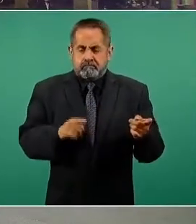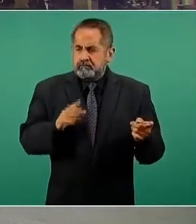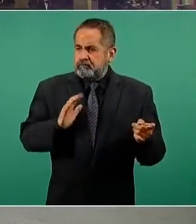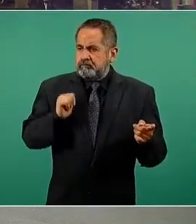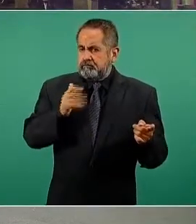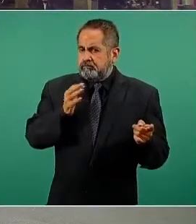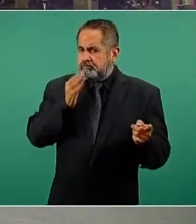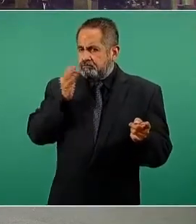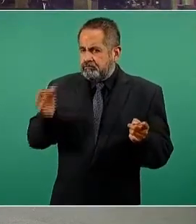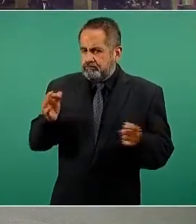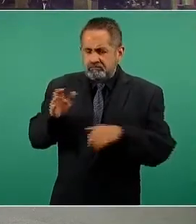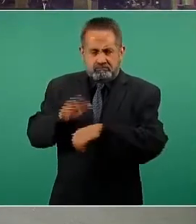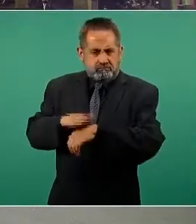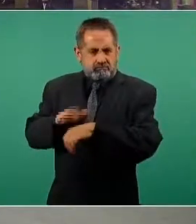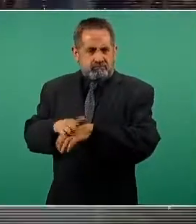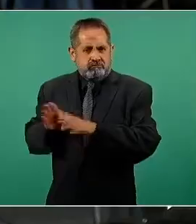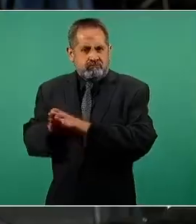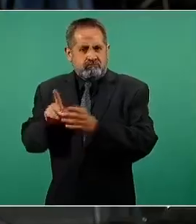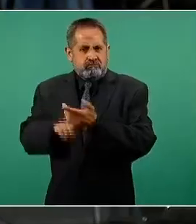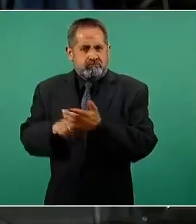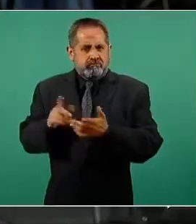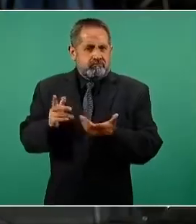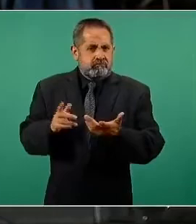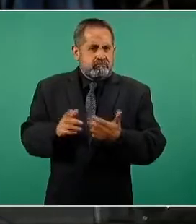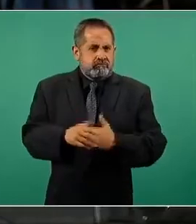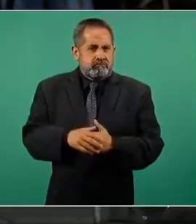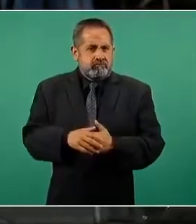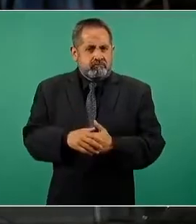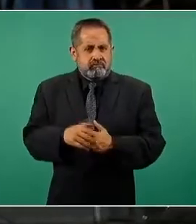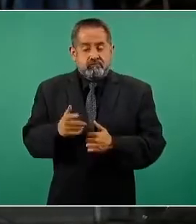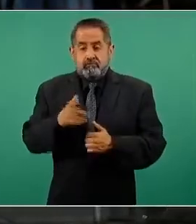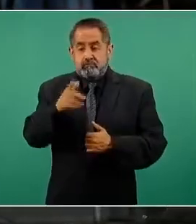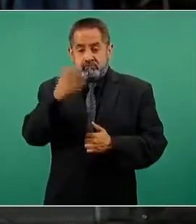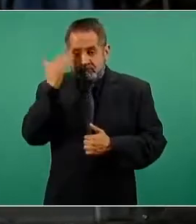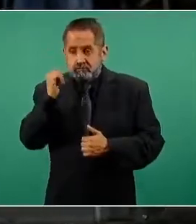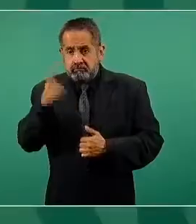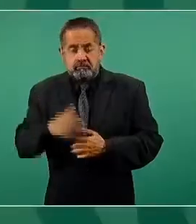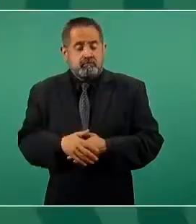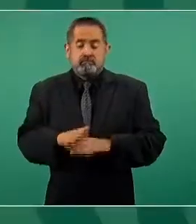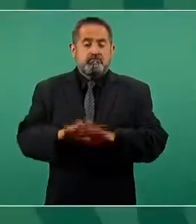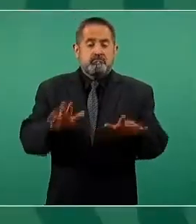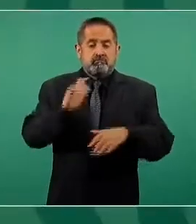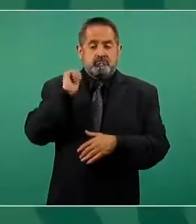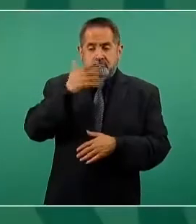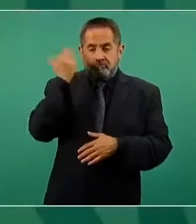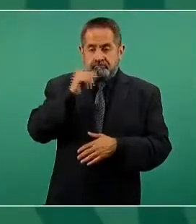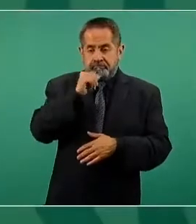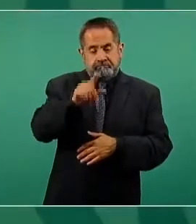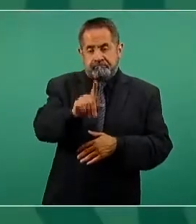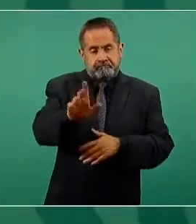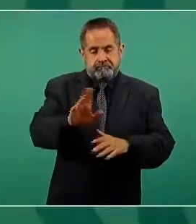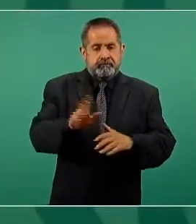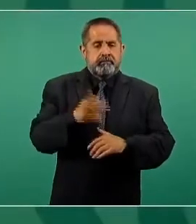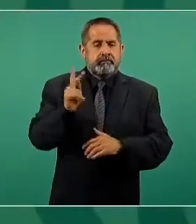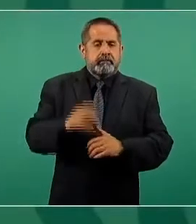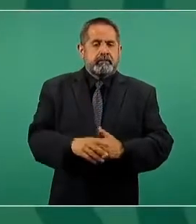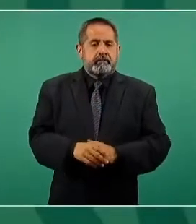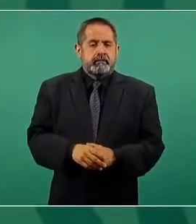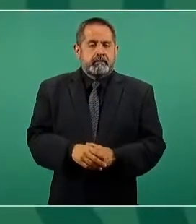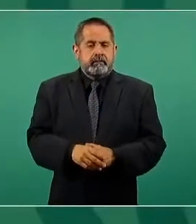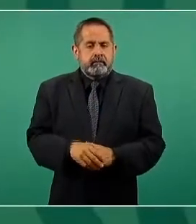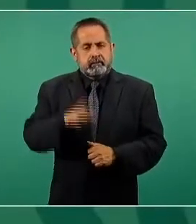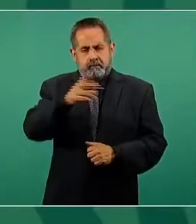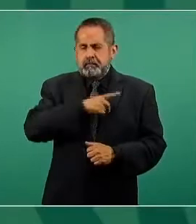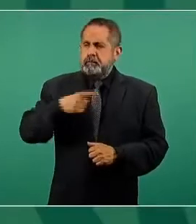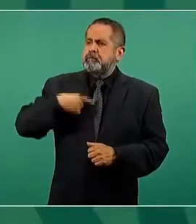advertido en algún momento de un posible golpe? No, no, no, pero hay que